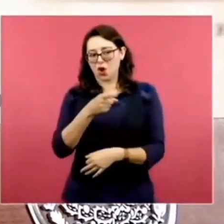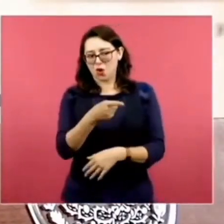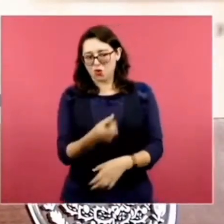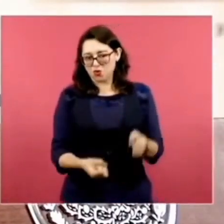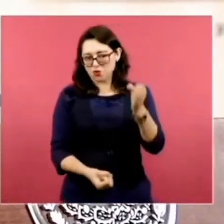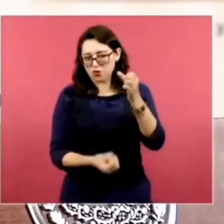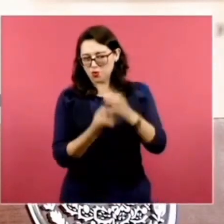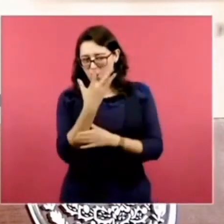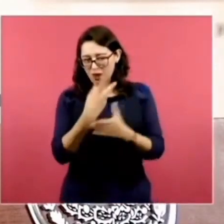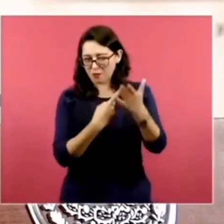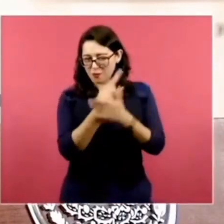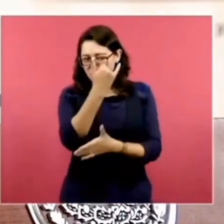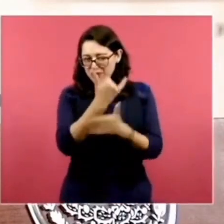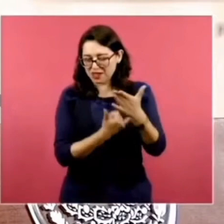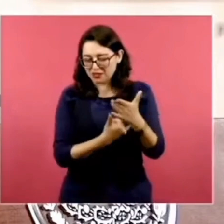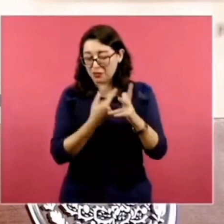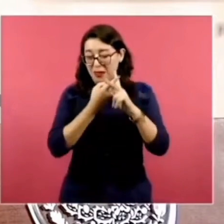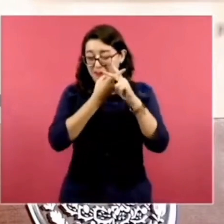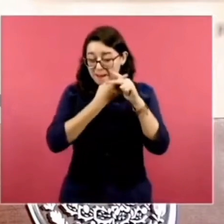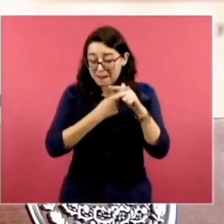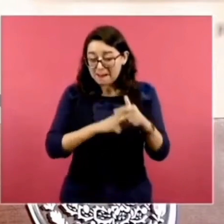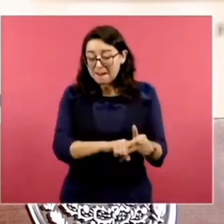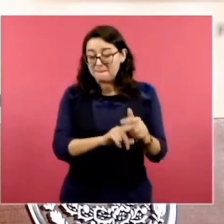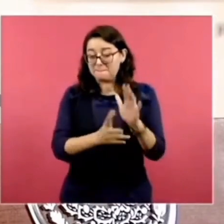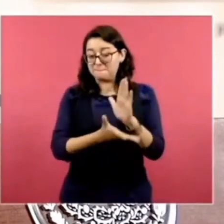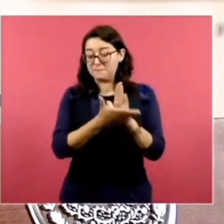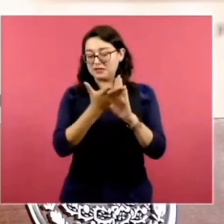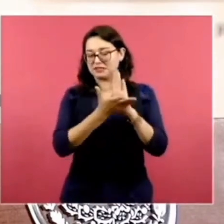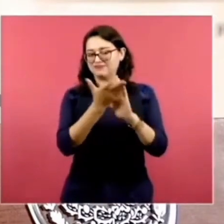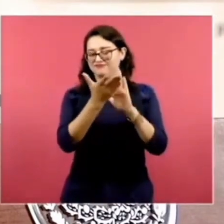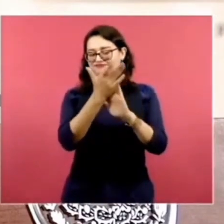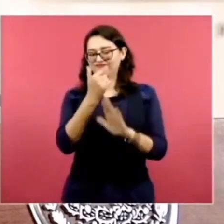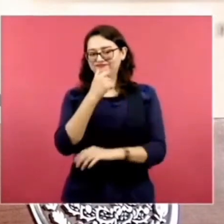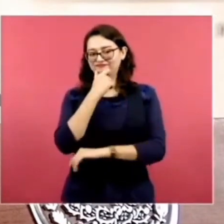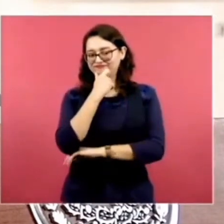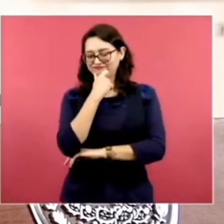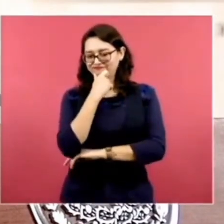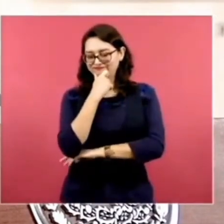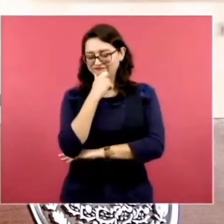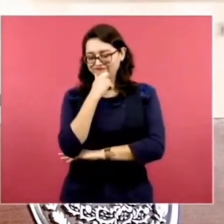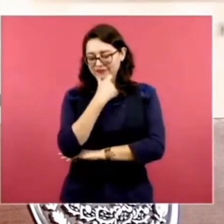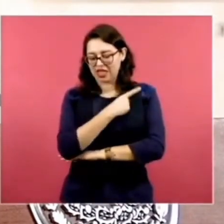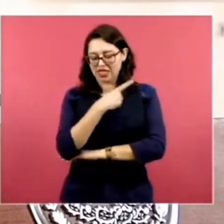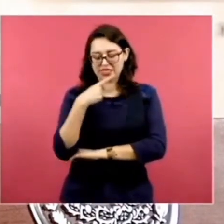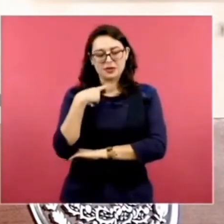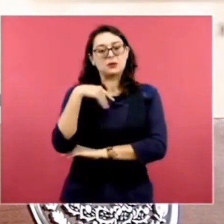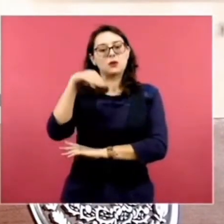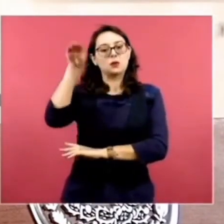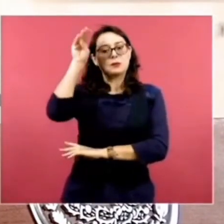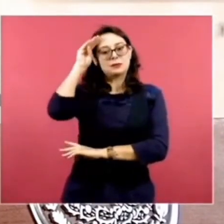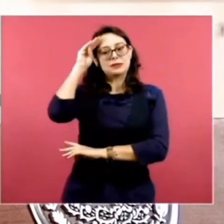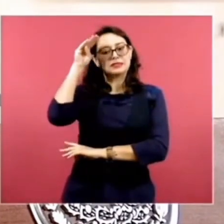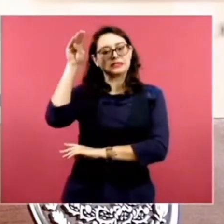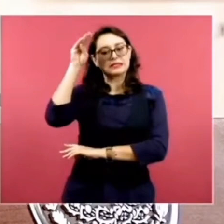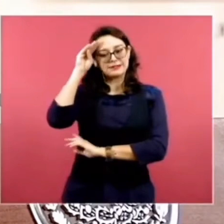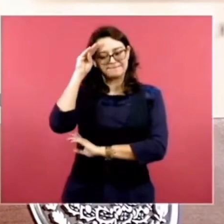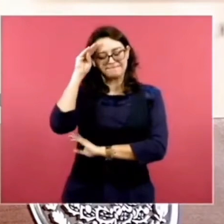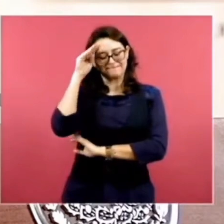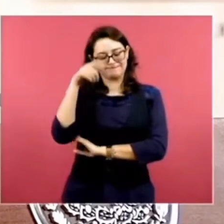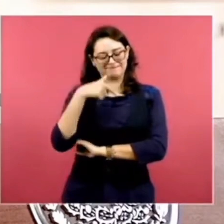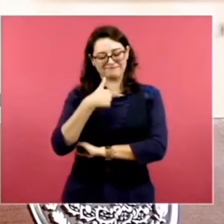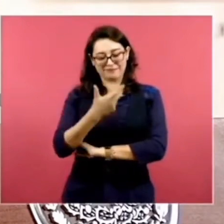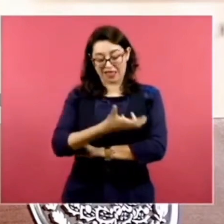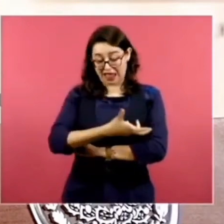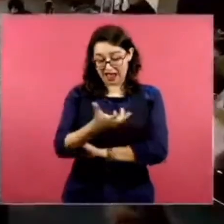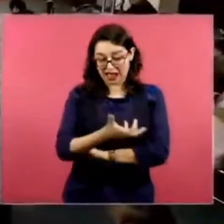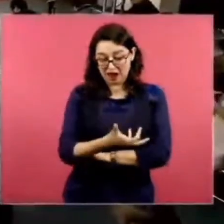dejamos los proyectos terminados para que se